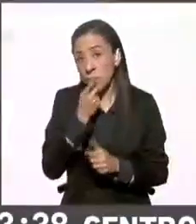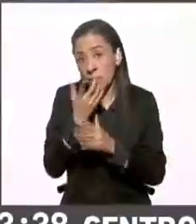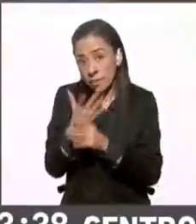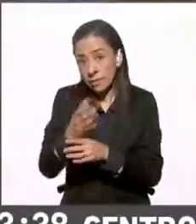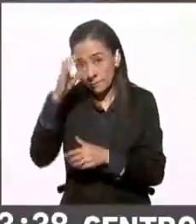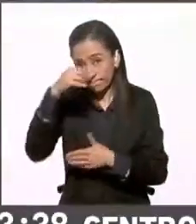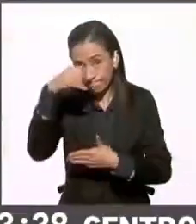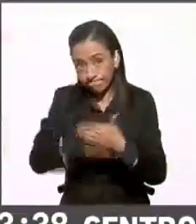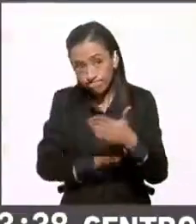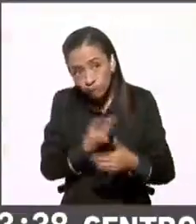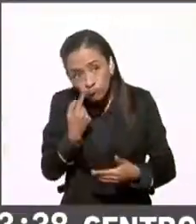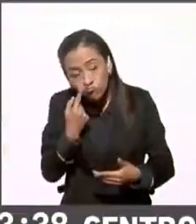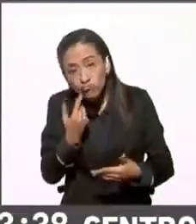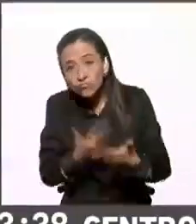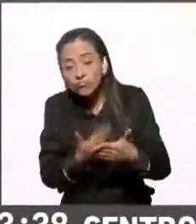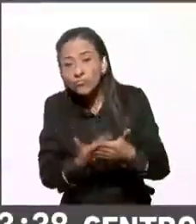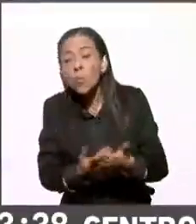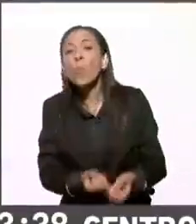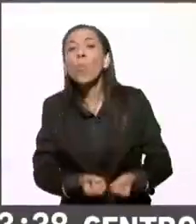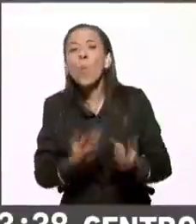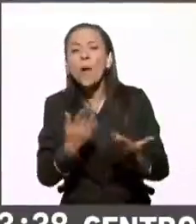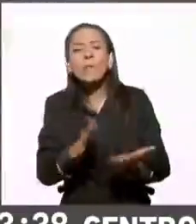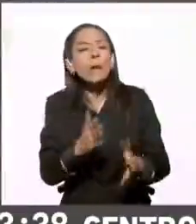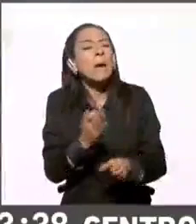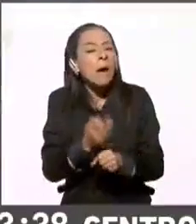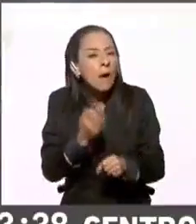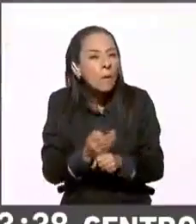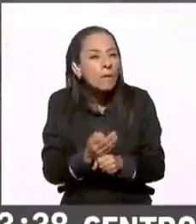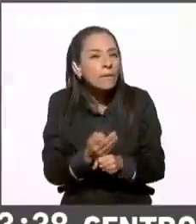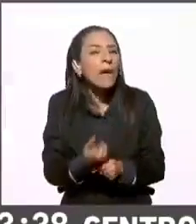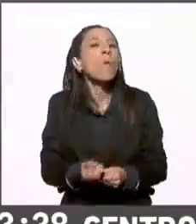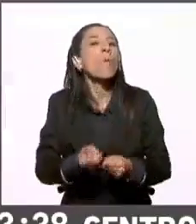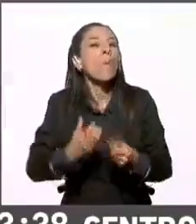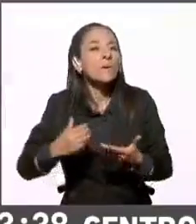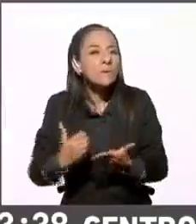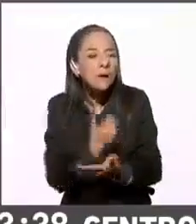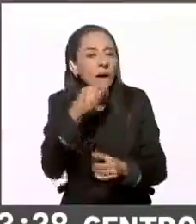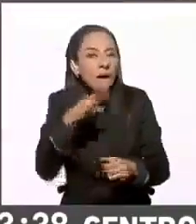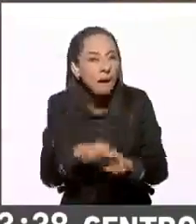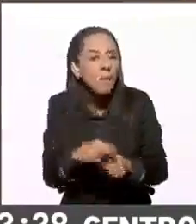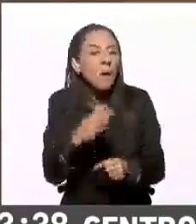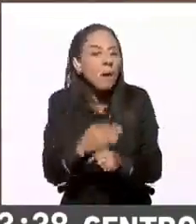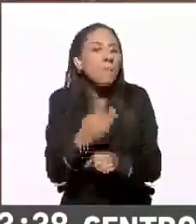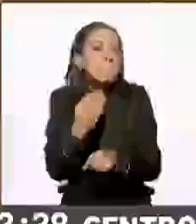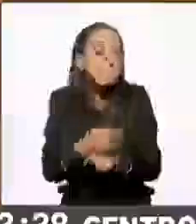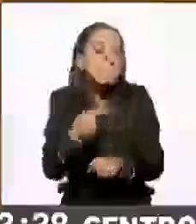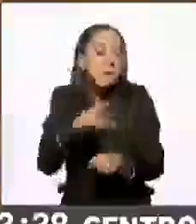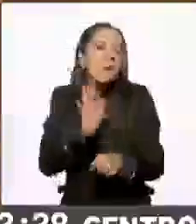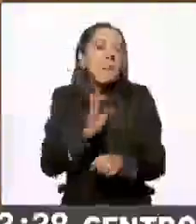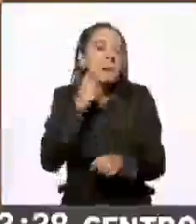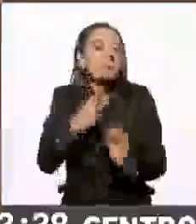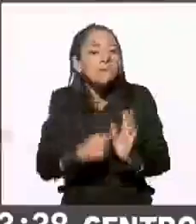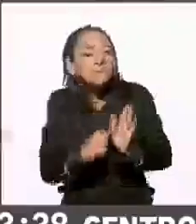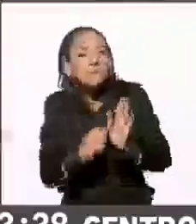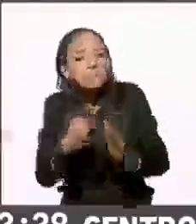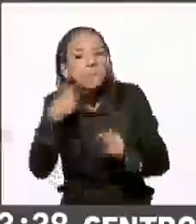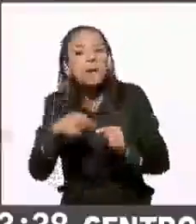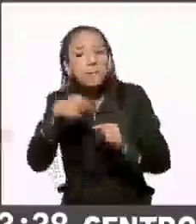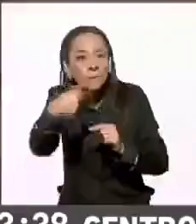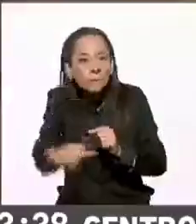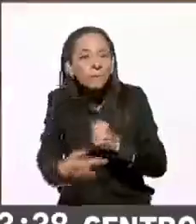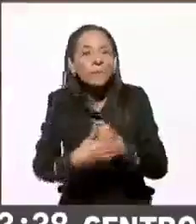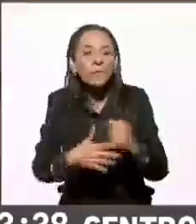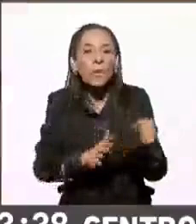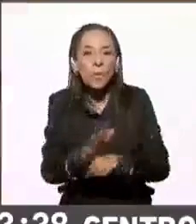y si bien es una cifra preliminar, se da una idea de cómo van las tendencias. Claramente le dan la